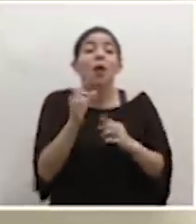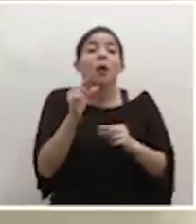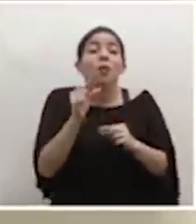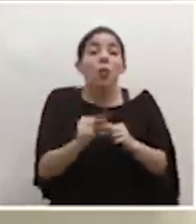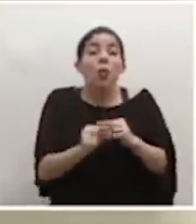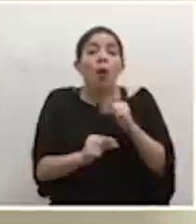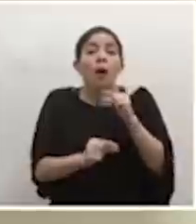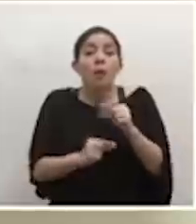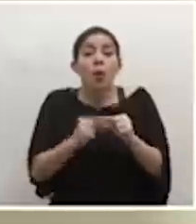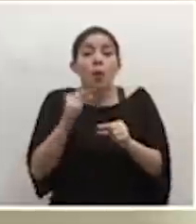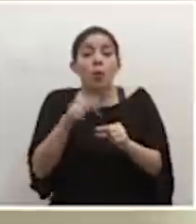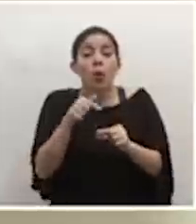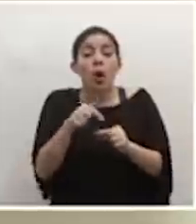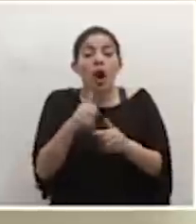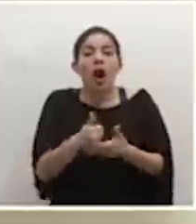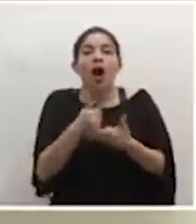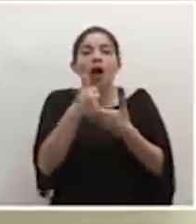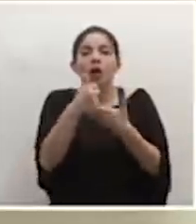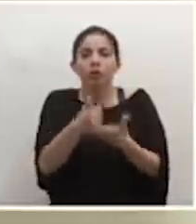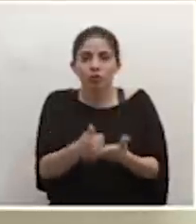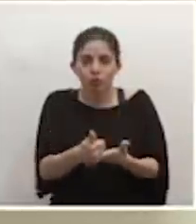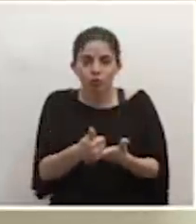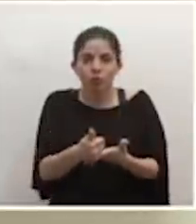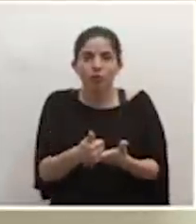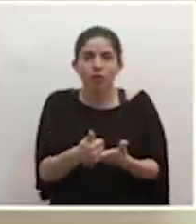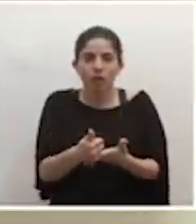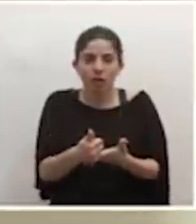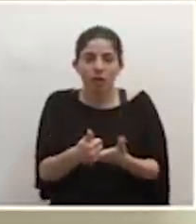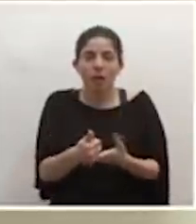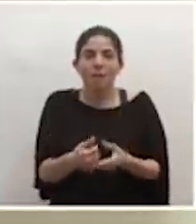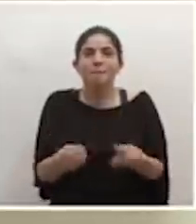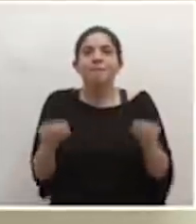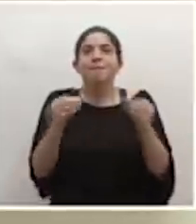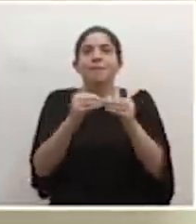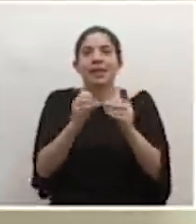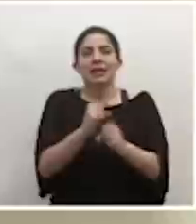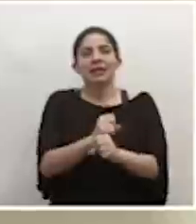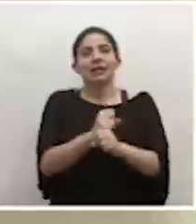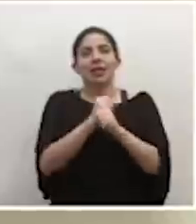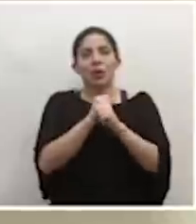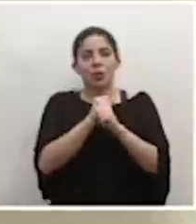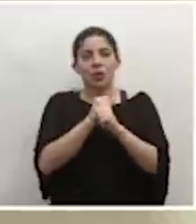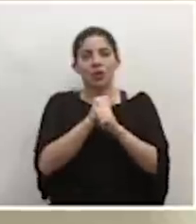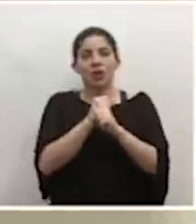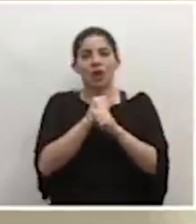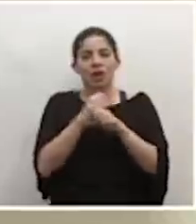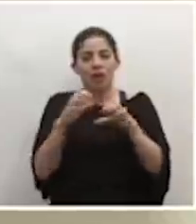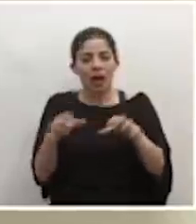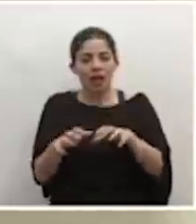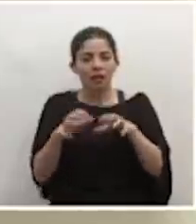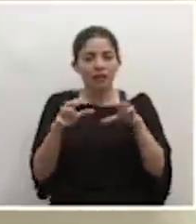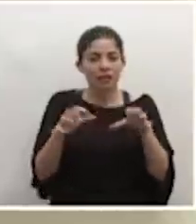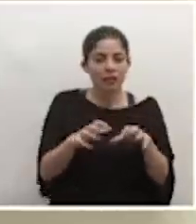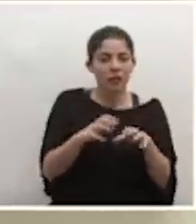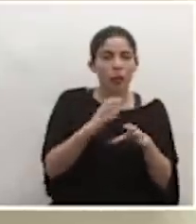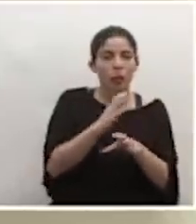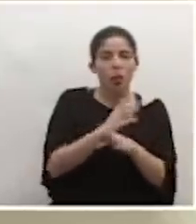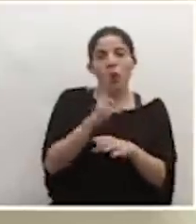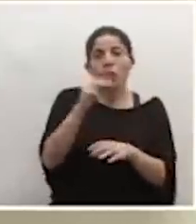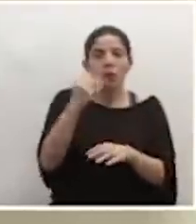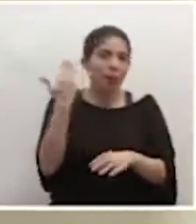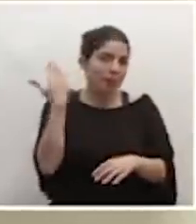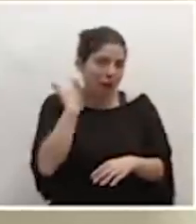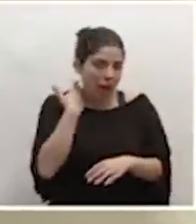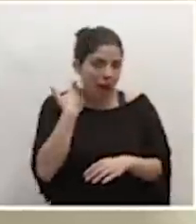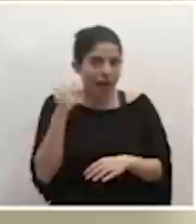paulatina permite justamente que tengamos mucho más certeza de las cosas que vamos haciendo, de que no vayamos a tomar una ruta equivocada.